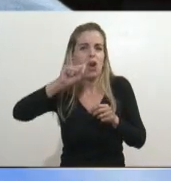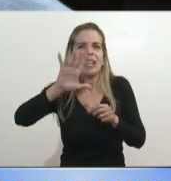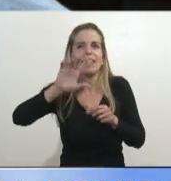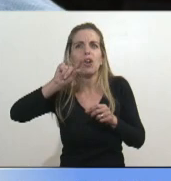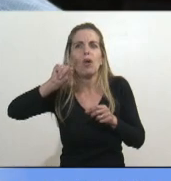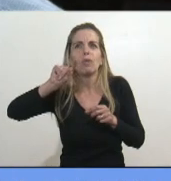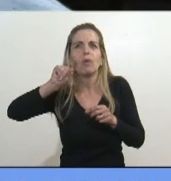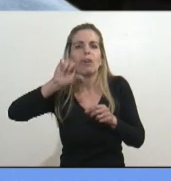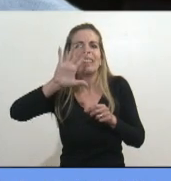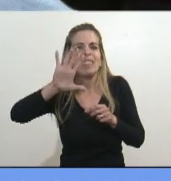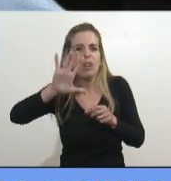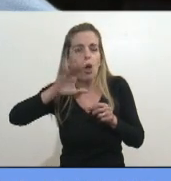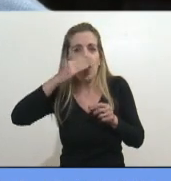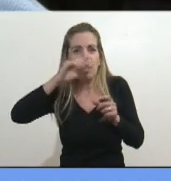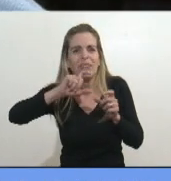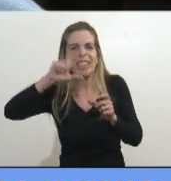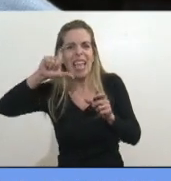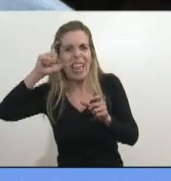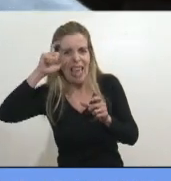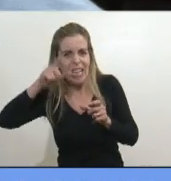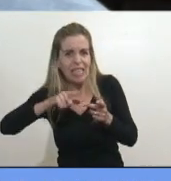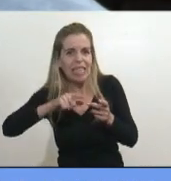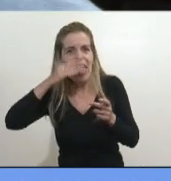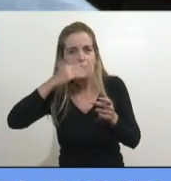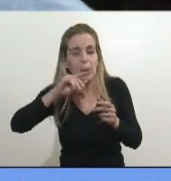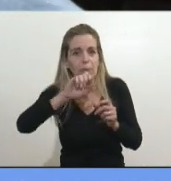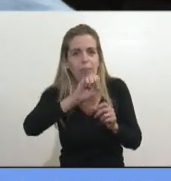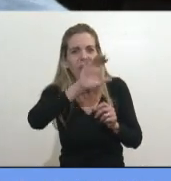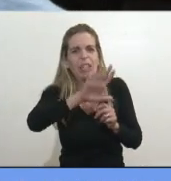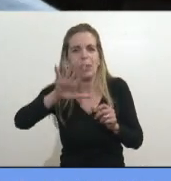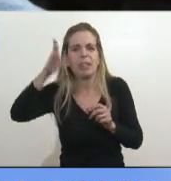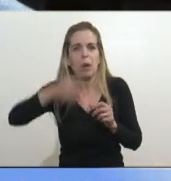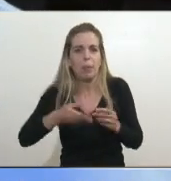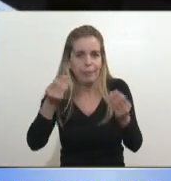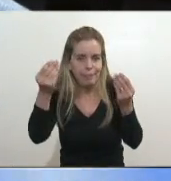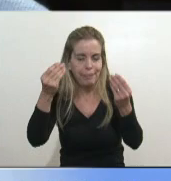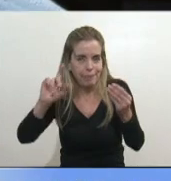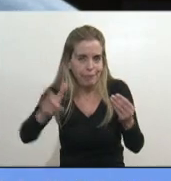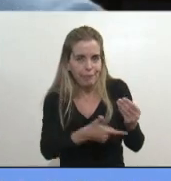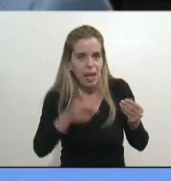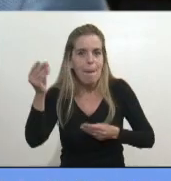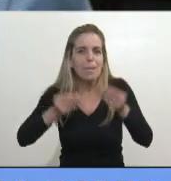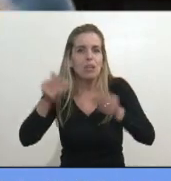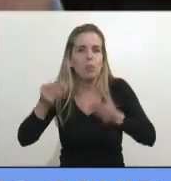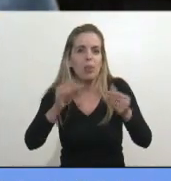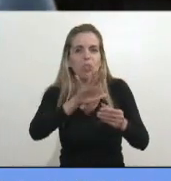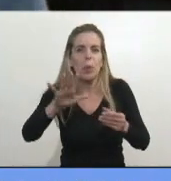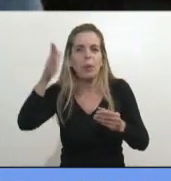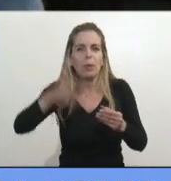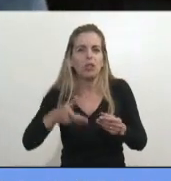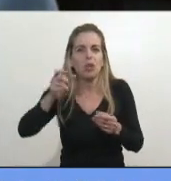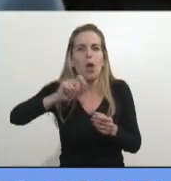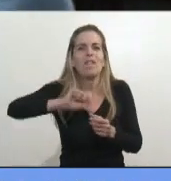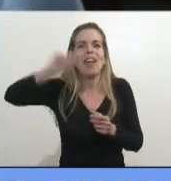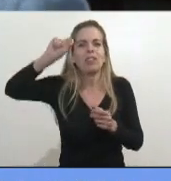después fue a 10, y después nos fuimos a 57%, ¿qué le parece a usted, que puede ser un presupuesto, semejante mentira? Dice, no, el presupuesto